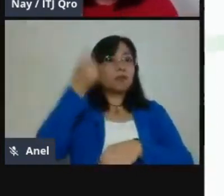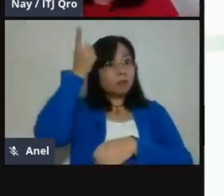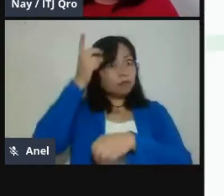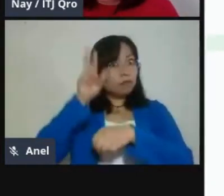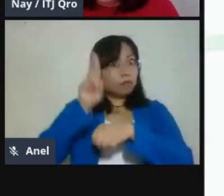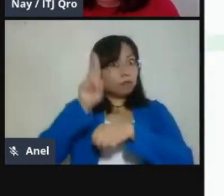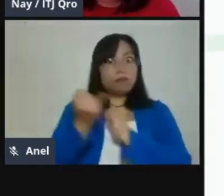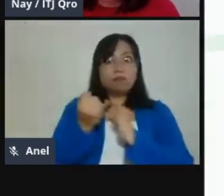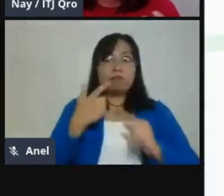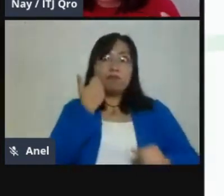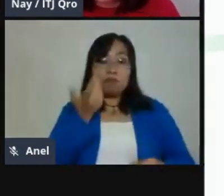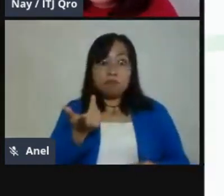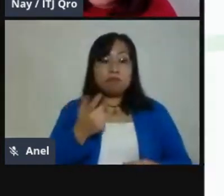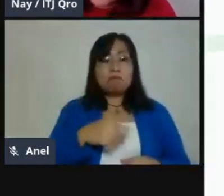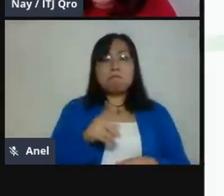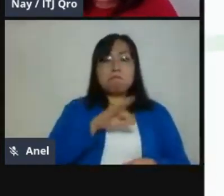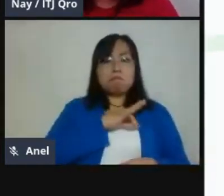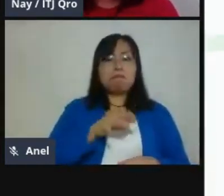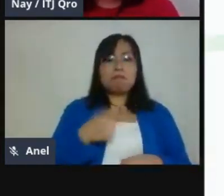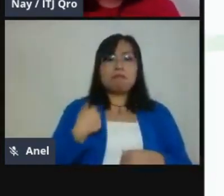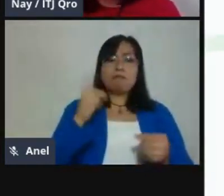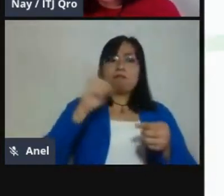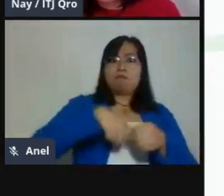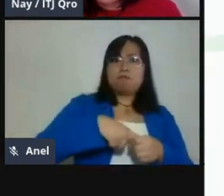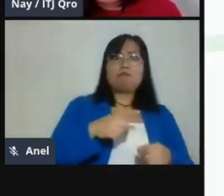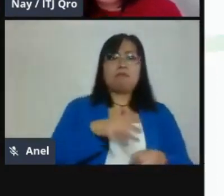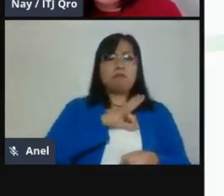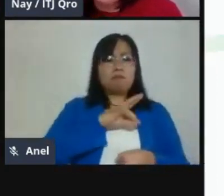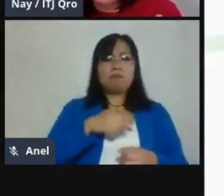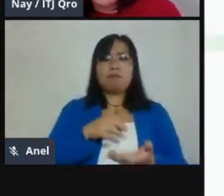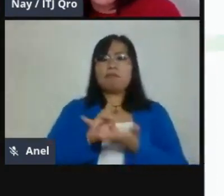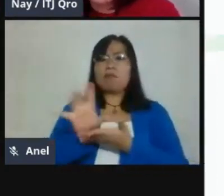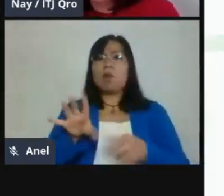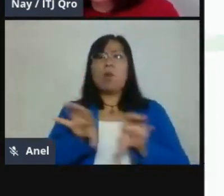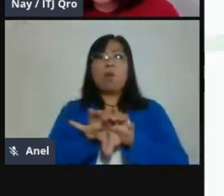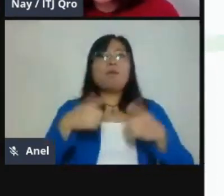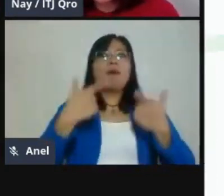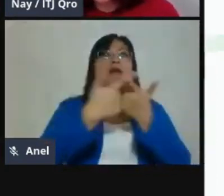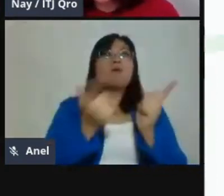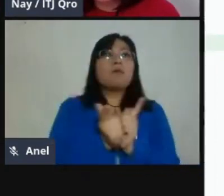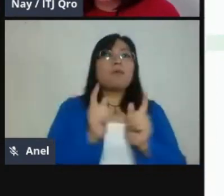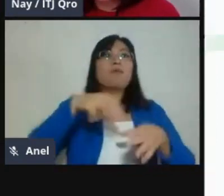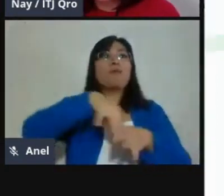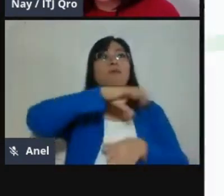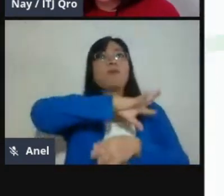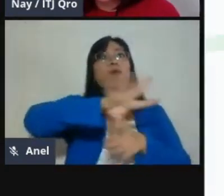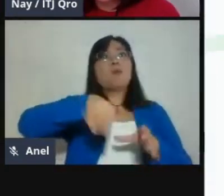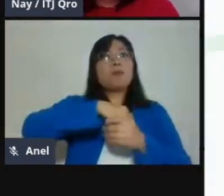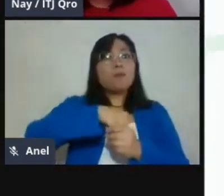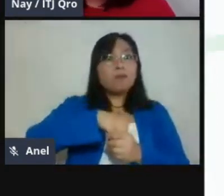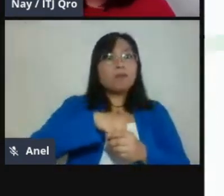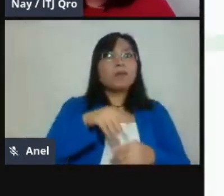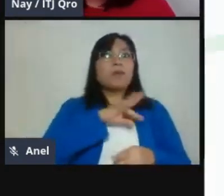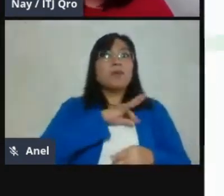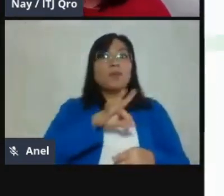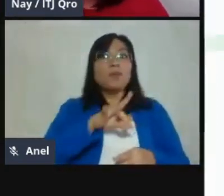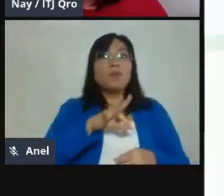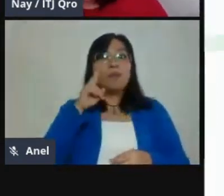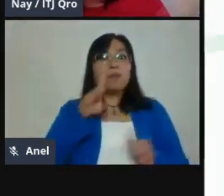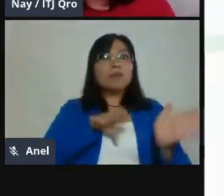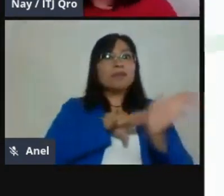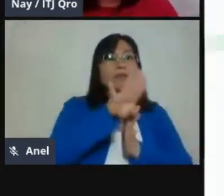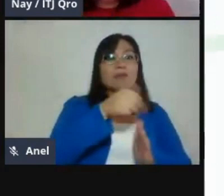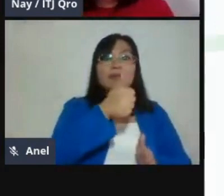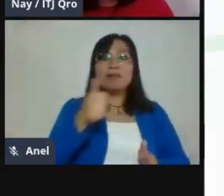cómo están progresando tus grupos, como si tienes alguna situación ahí especial con algún alumno que a lo mejor por